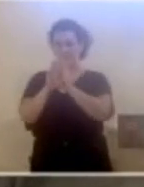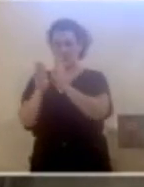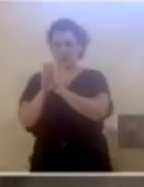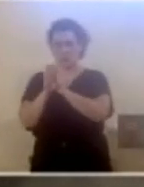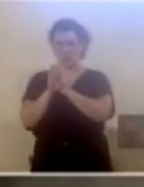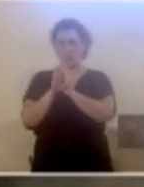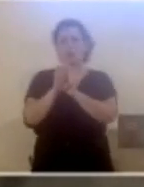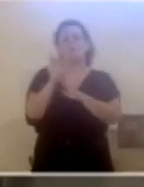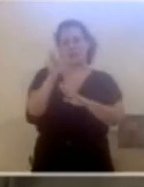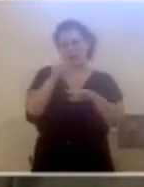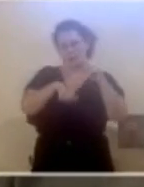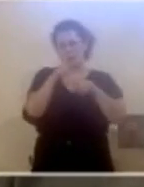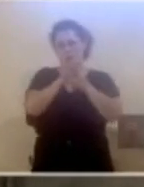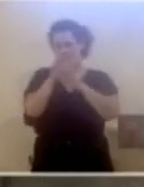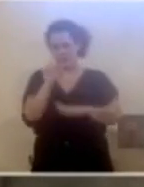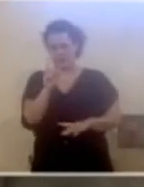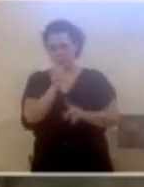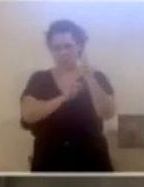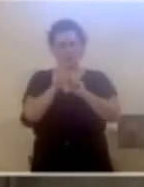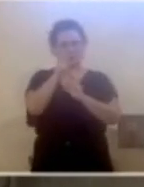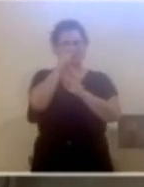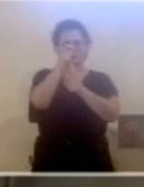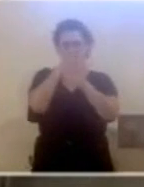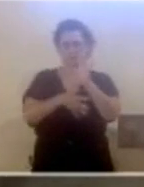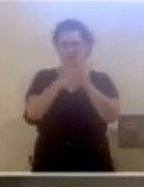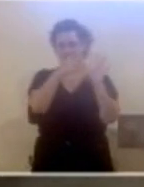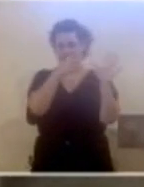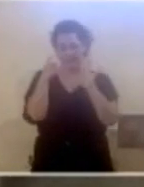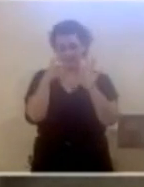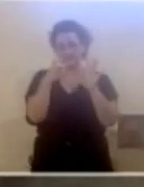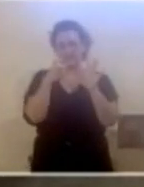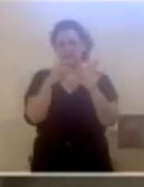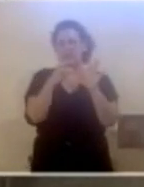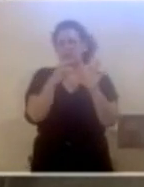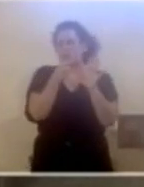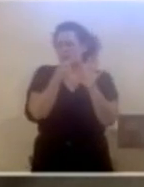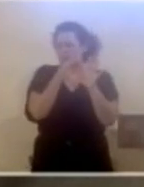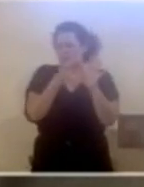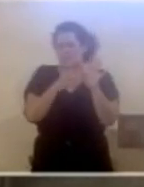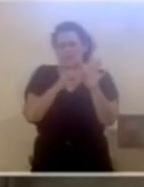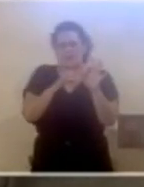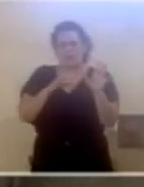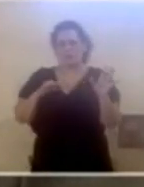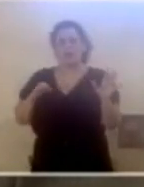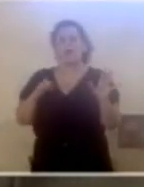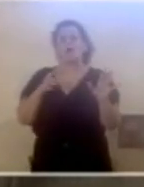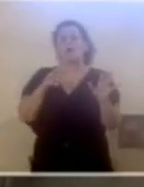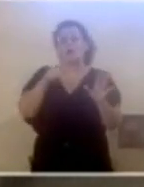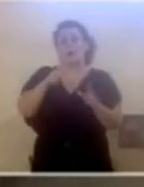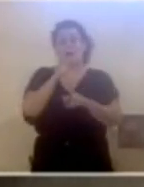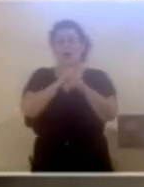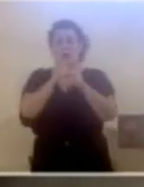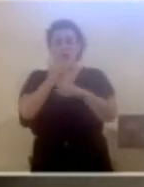vecinales y de las que no son vecinales, y de esas 700, la verdad es que hay muchísimas, la gran mayoría, con las que este